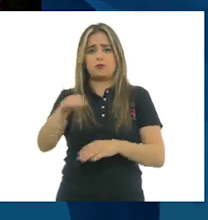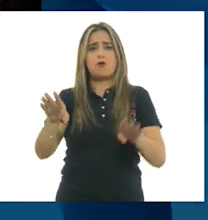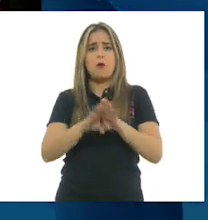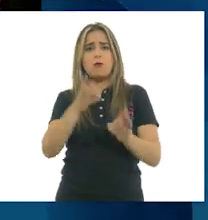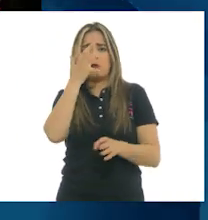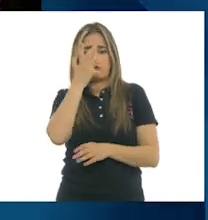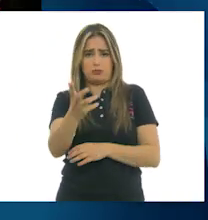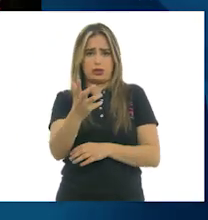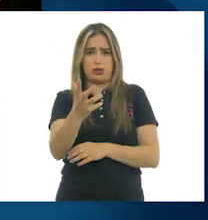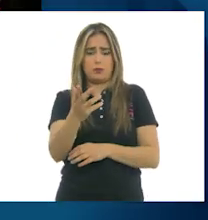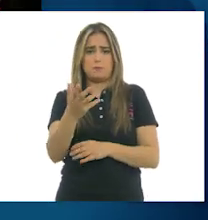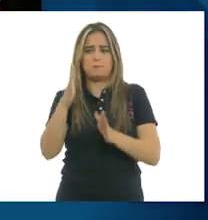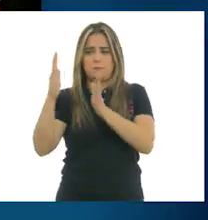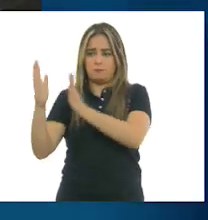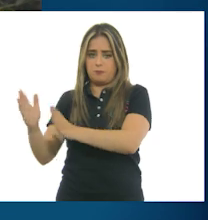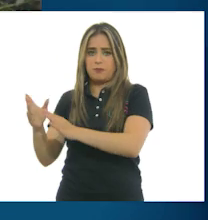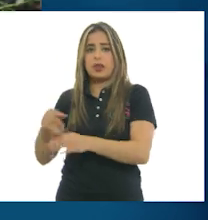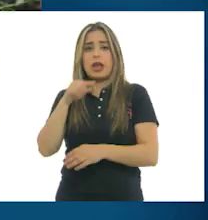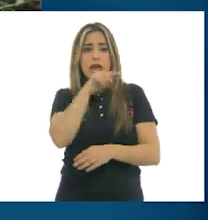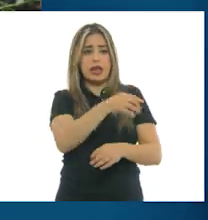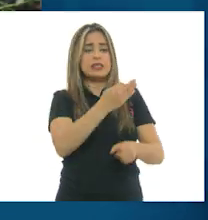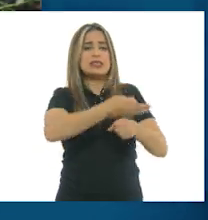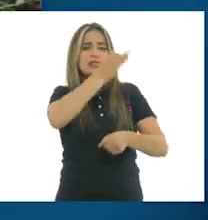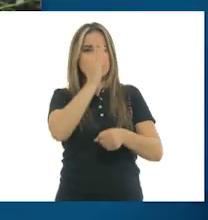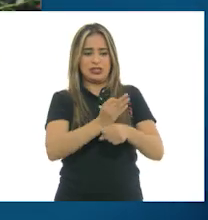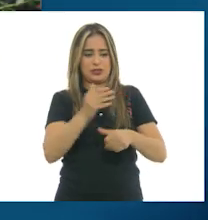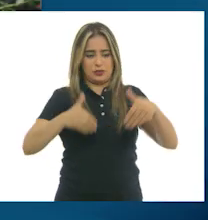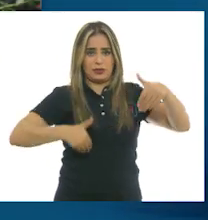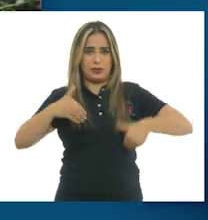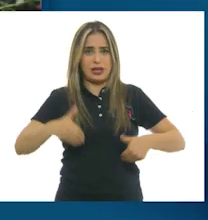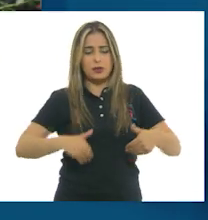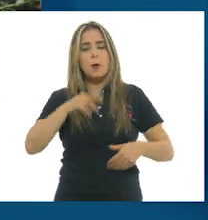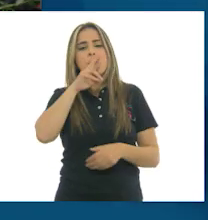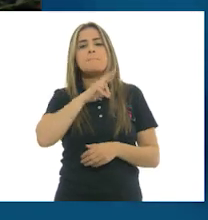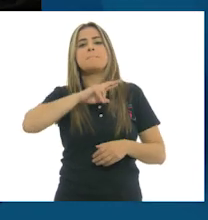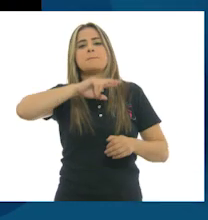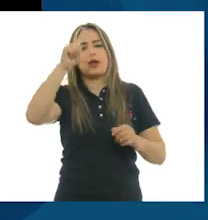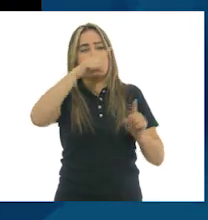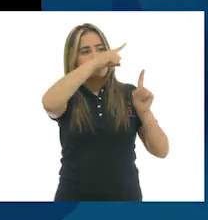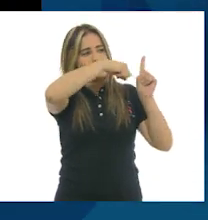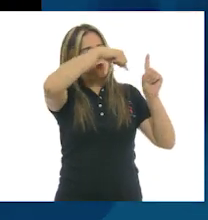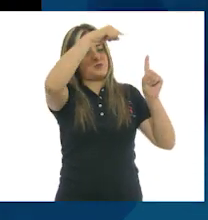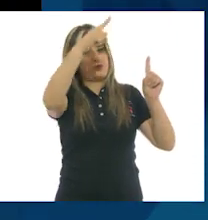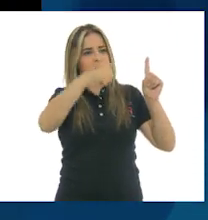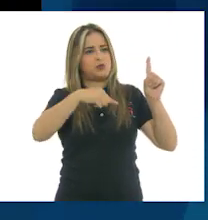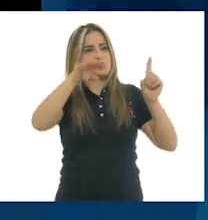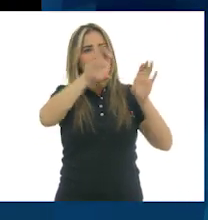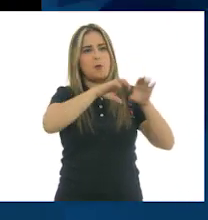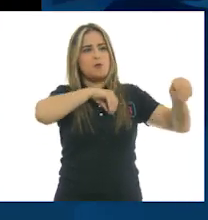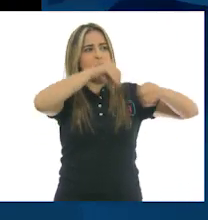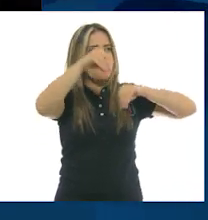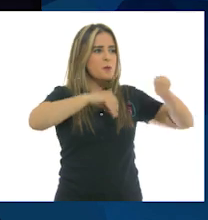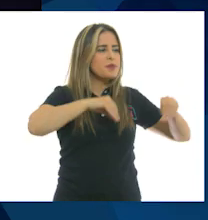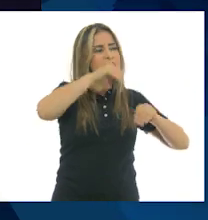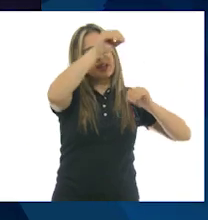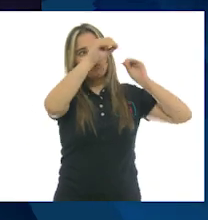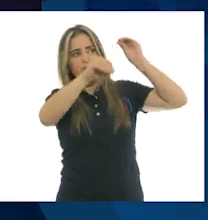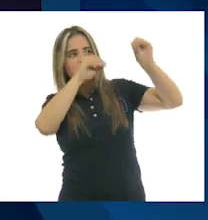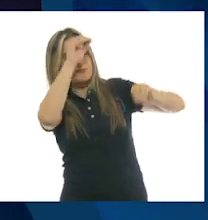Es por eso que en la comedia funcionan mejor las líneas curvas. Entonces, esto le vamos a llamar interpretación del espacio.